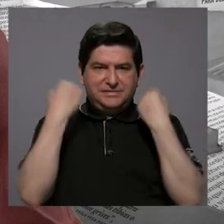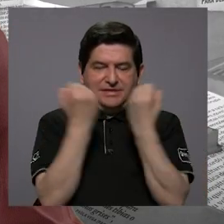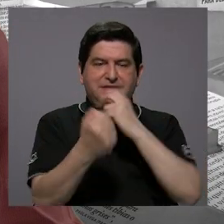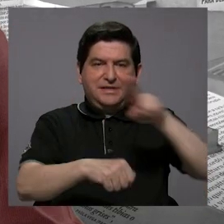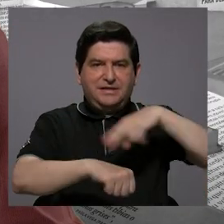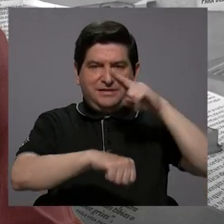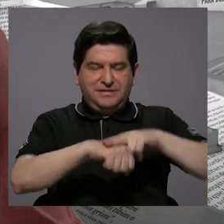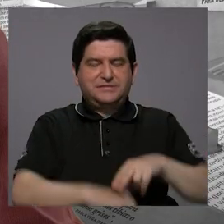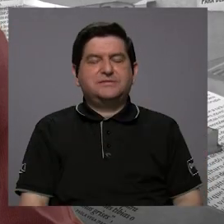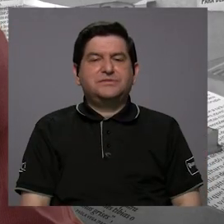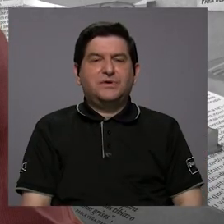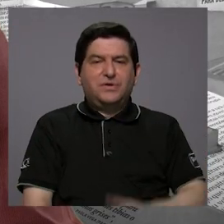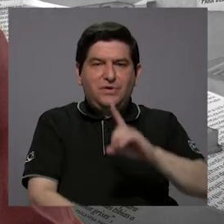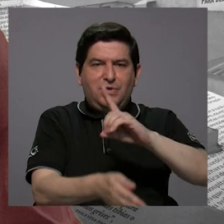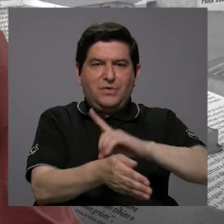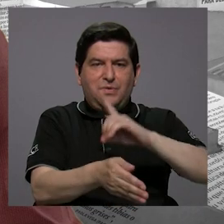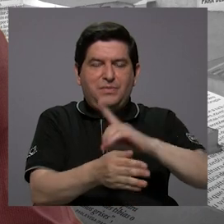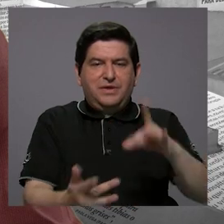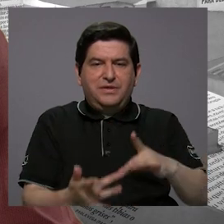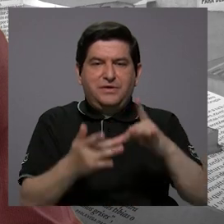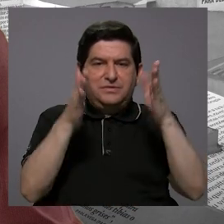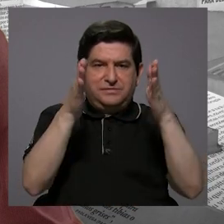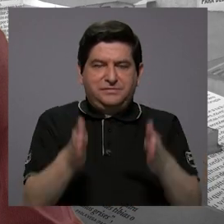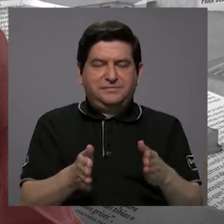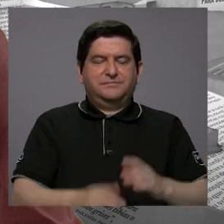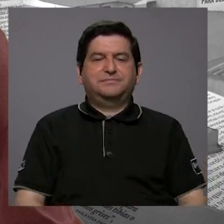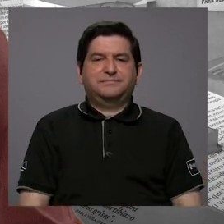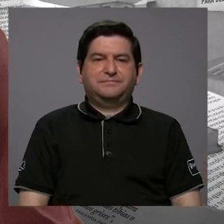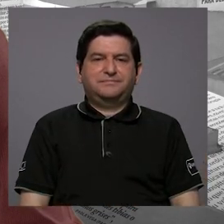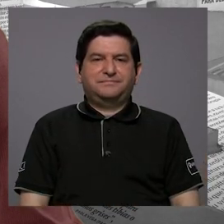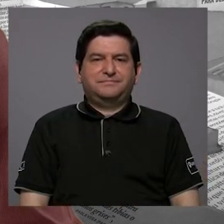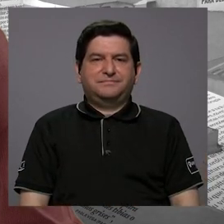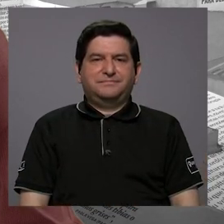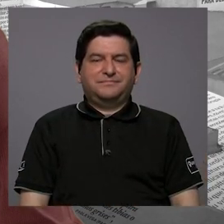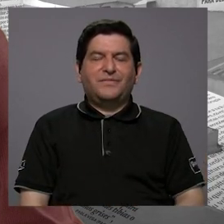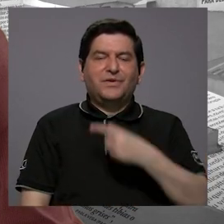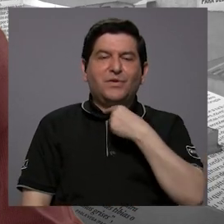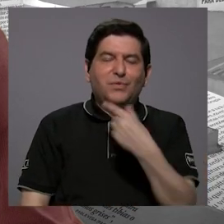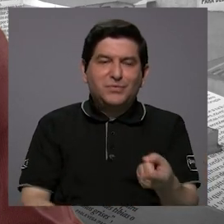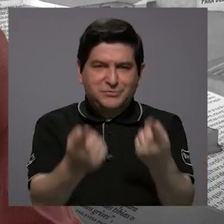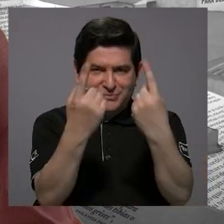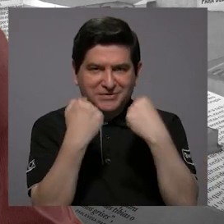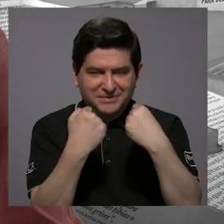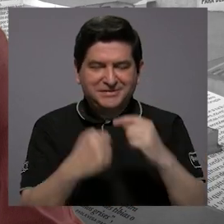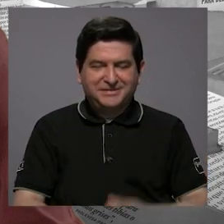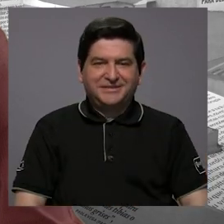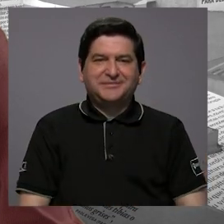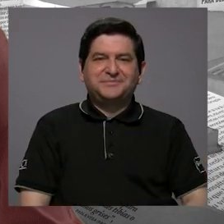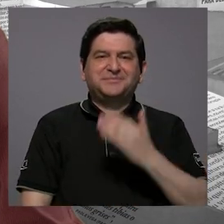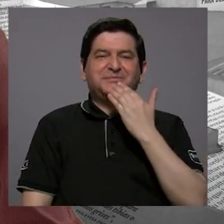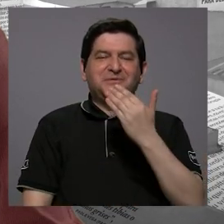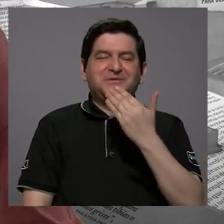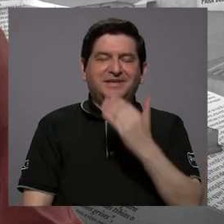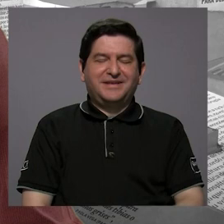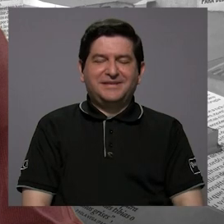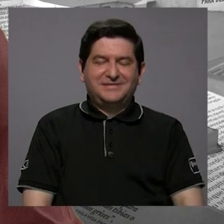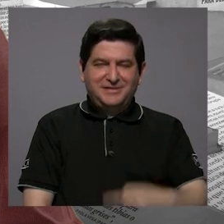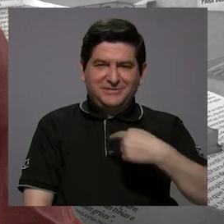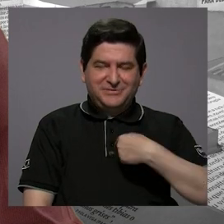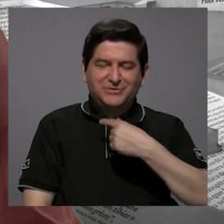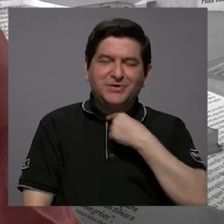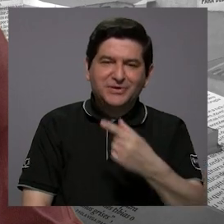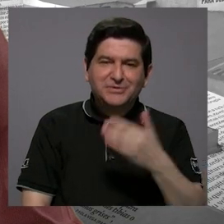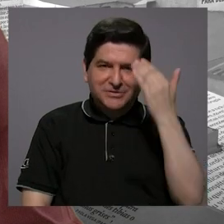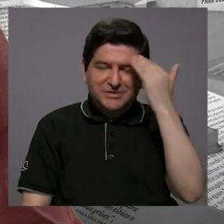Sindicato Nacional de Médicos Especialistas, SINAM. Un gusto tenerlo con nosotros. Muchas gracias, el gusto es mío.